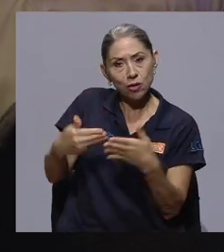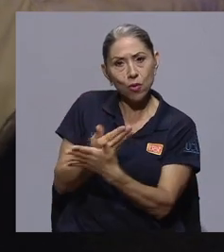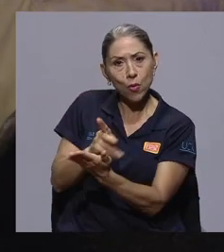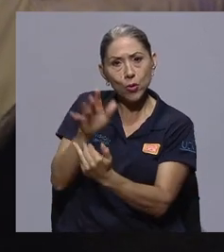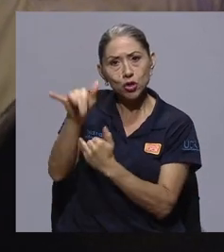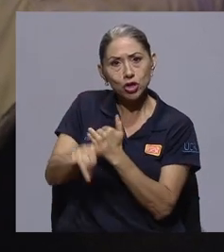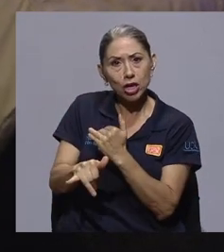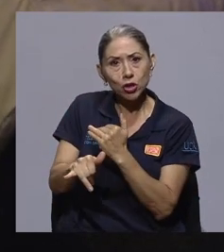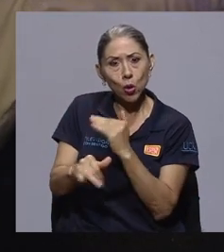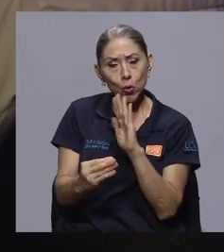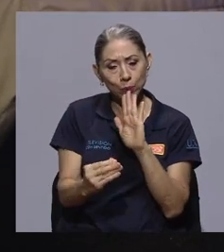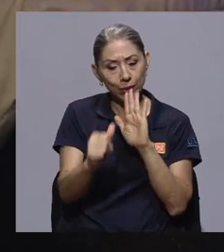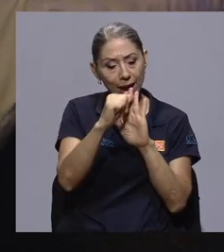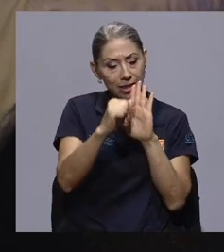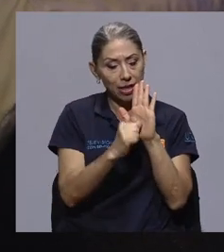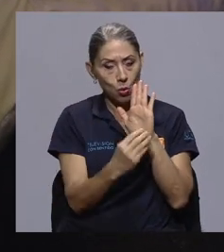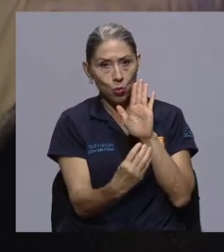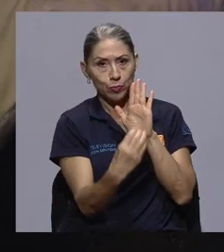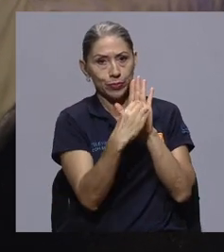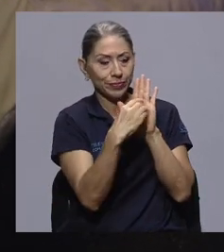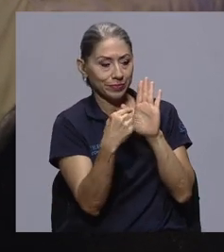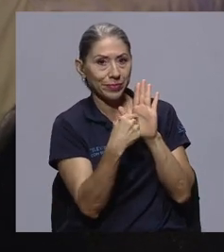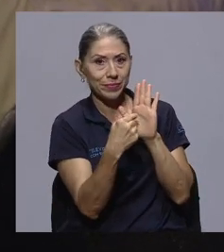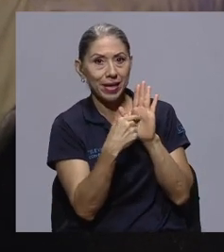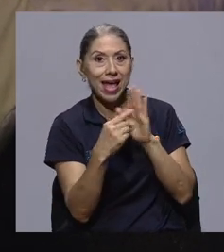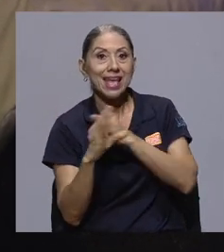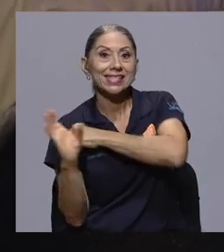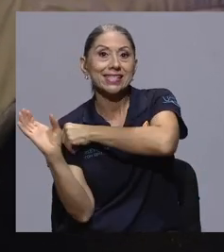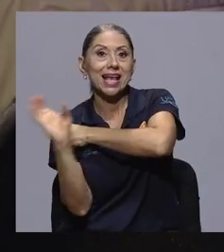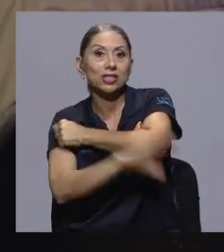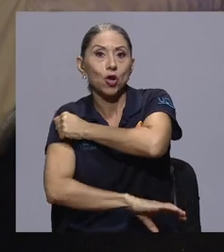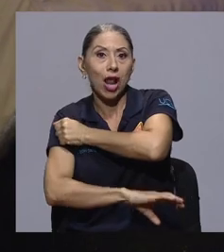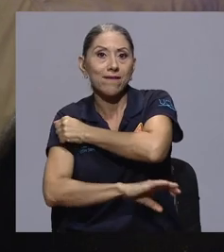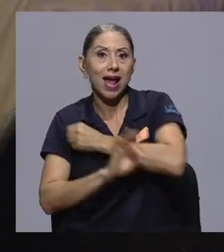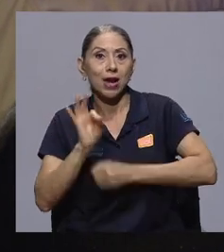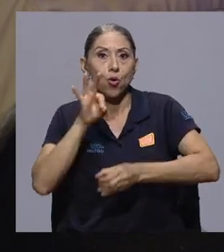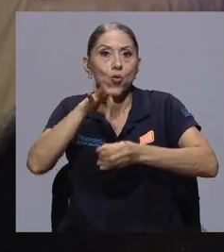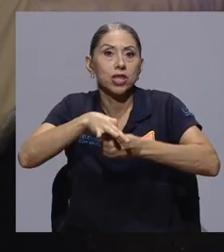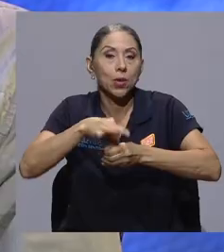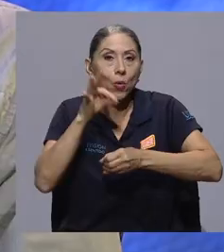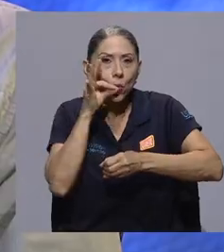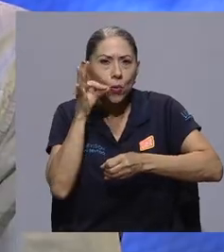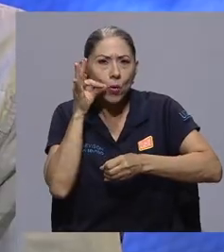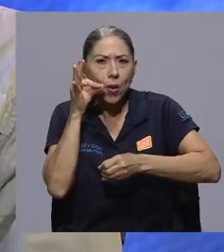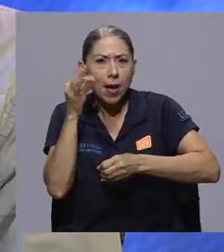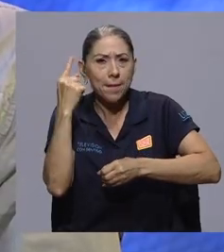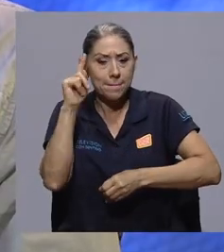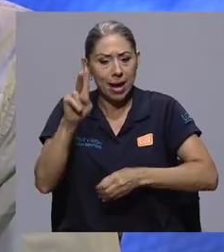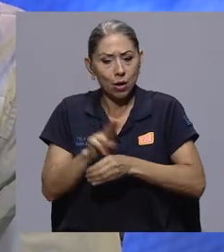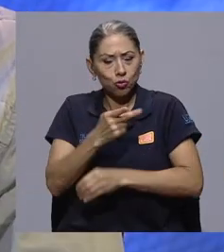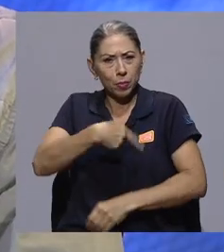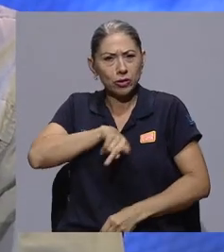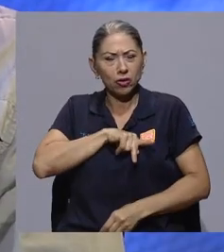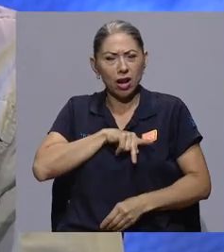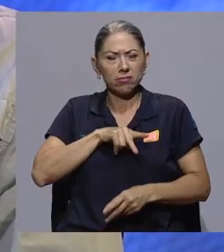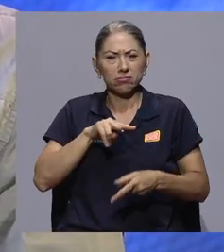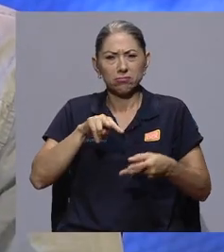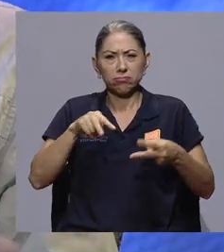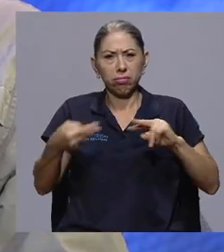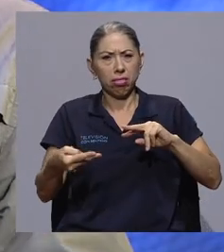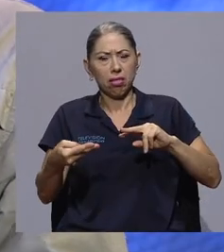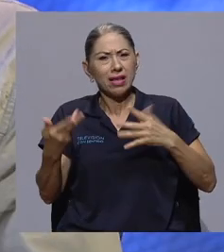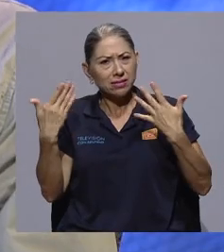incluso incluyó un artículo que sancionaba el cultivo para consumo personal, lo cual se vio un poco contradictorio sabiendo que la